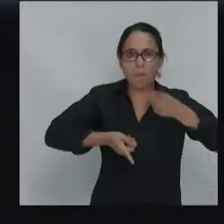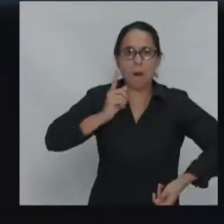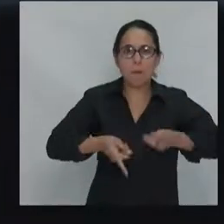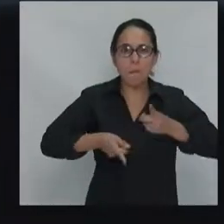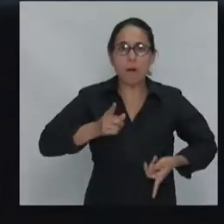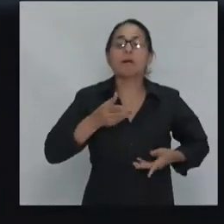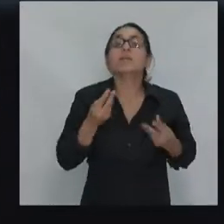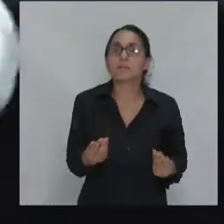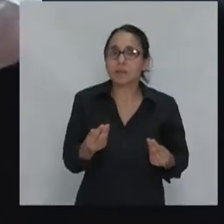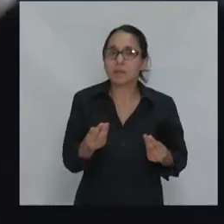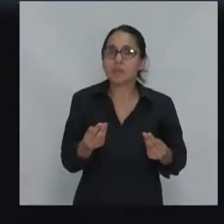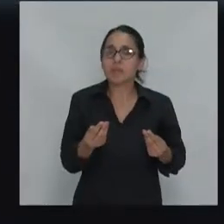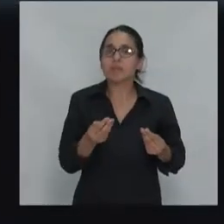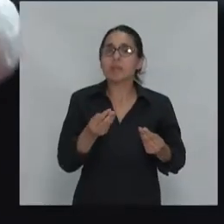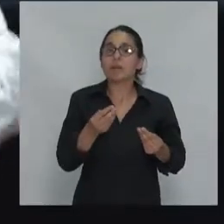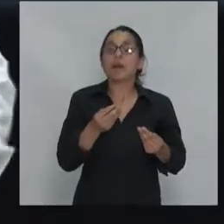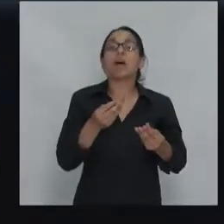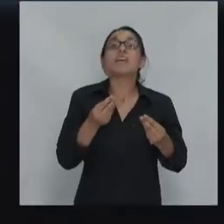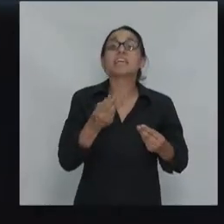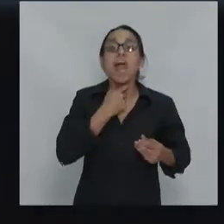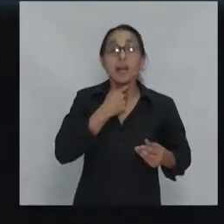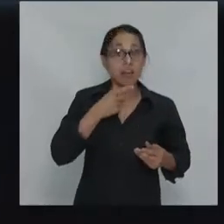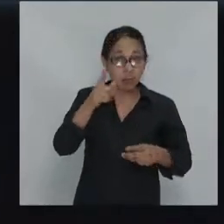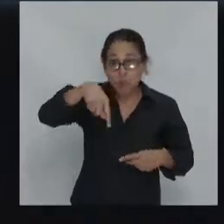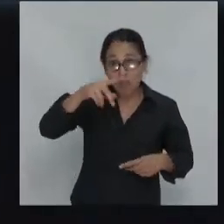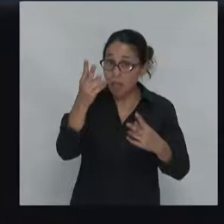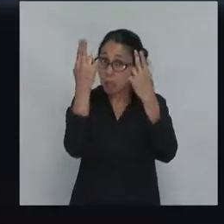que va a venir castigo